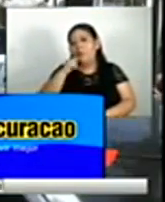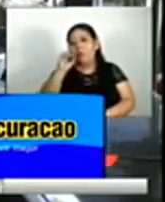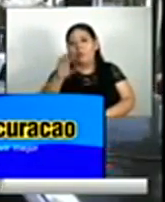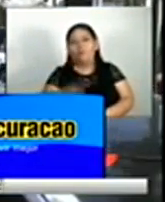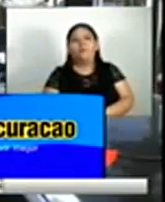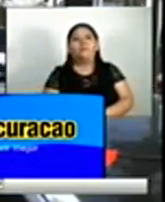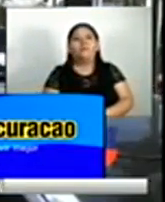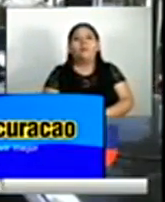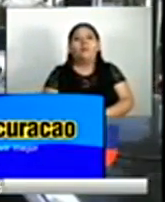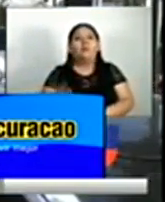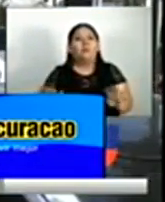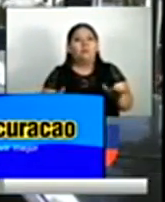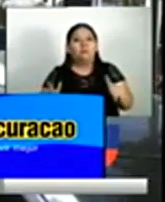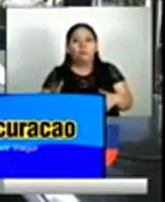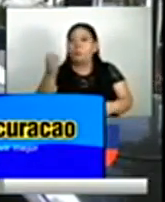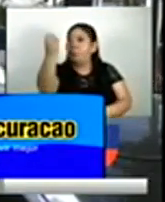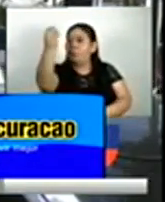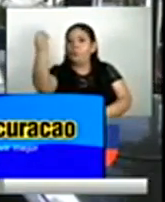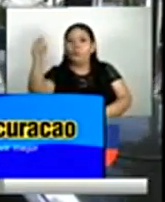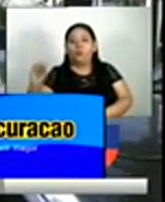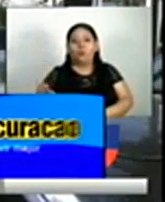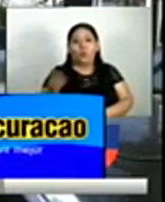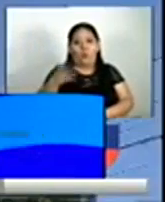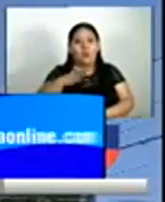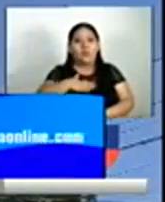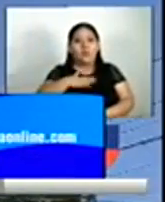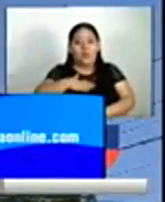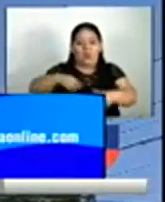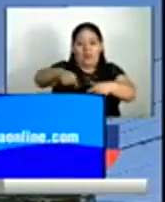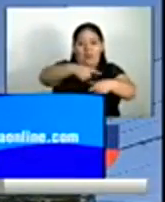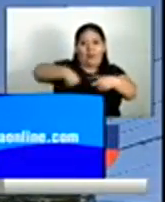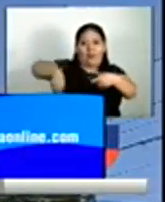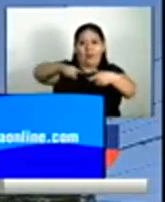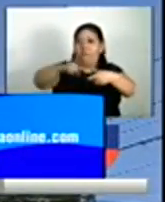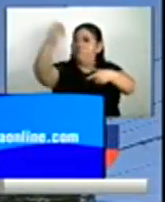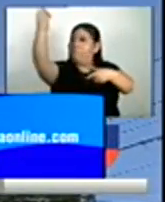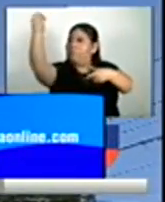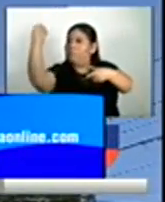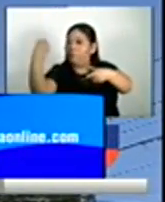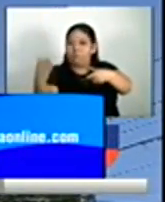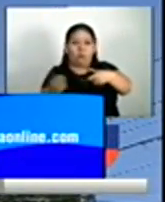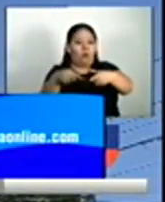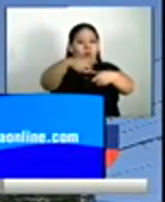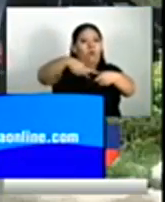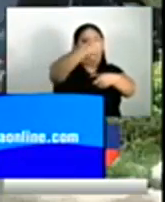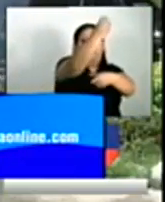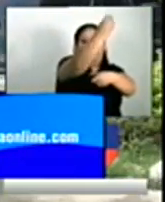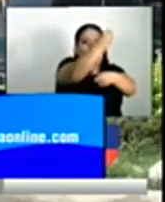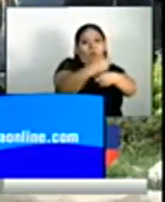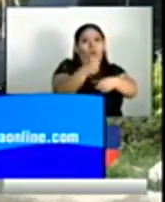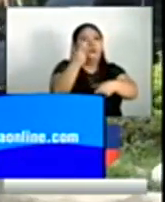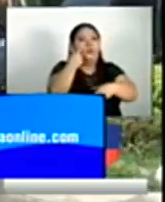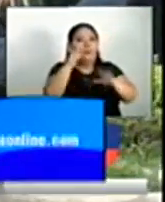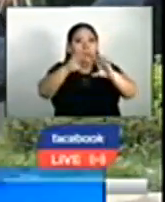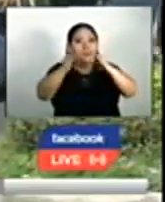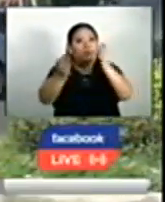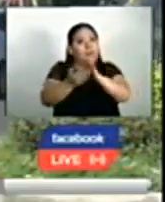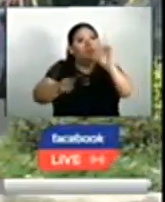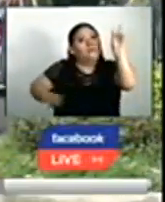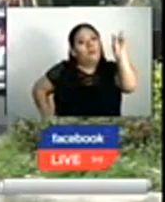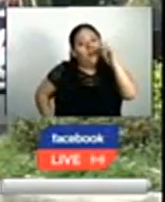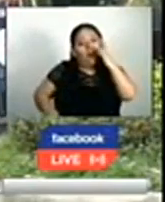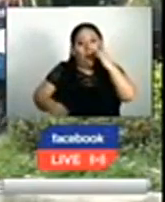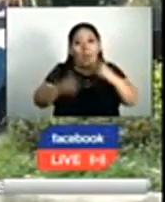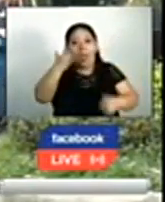Este nuevo sistema semafórico ha incluido varios redondeles de la capital, como en la rotonda de la Plaza Divino Salvador del Mundo